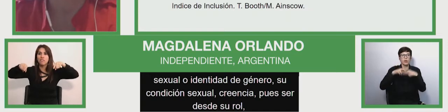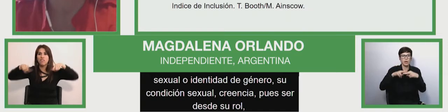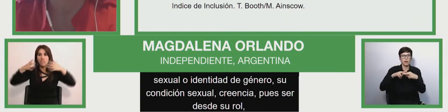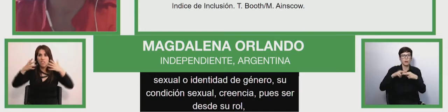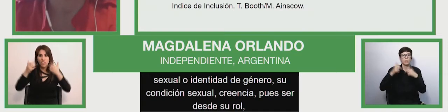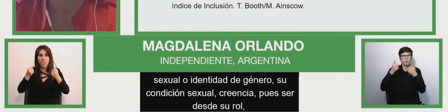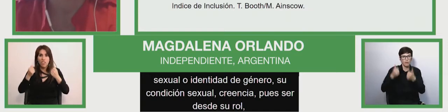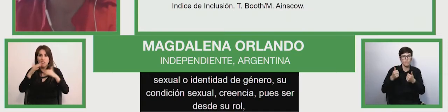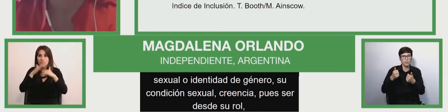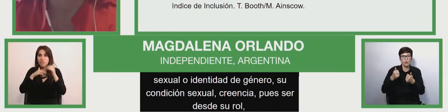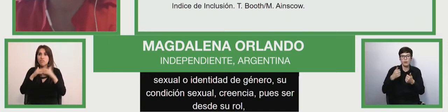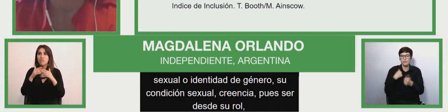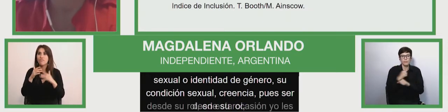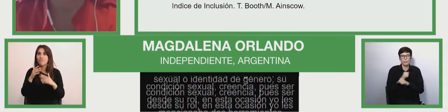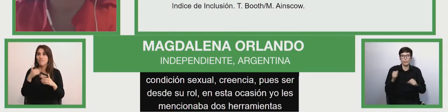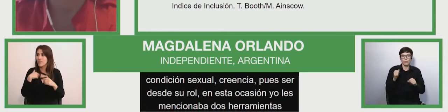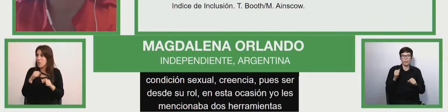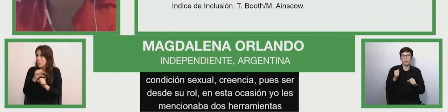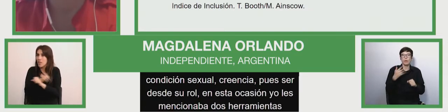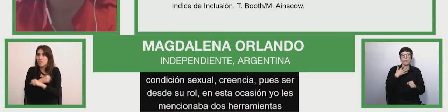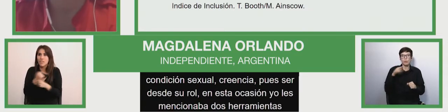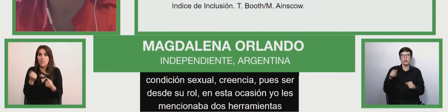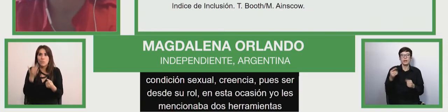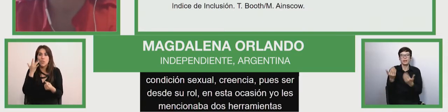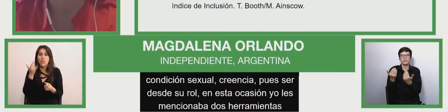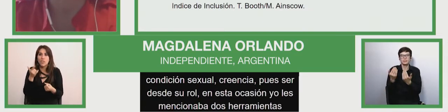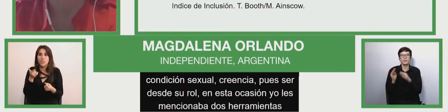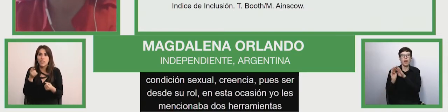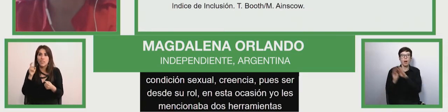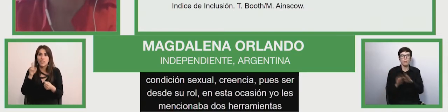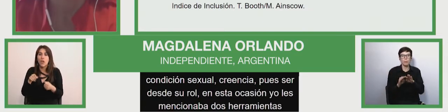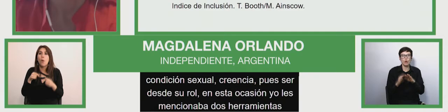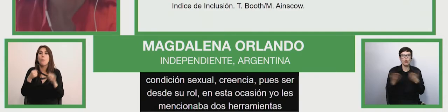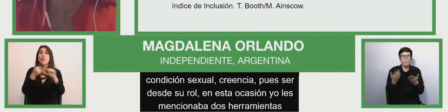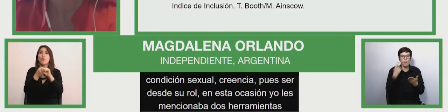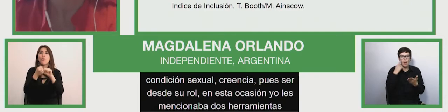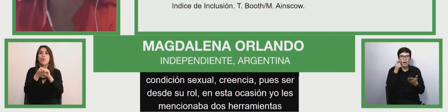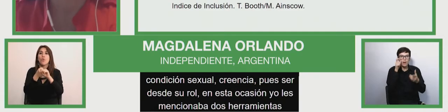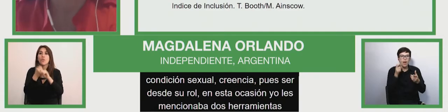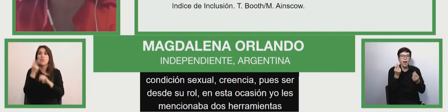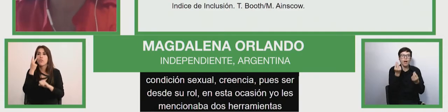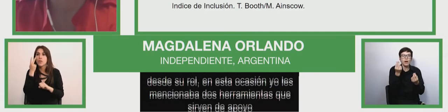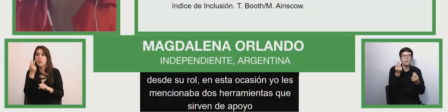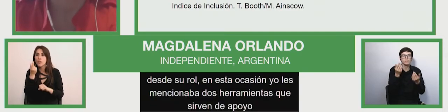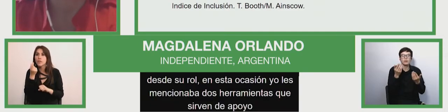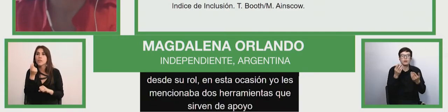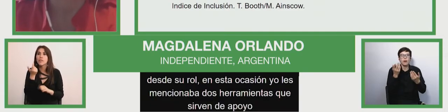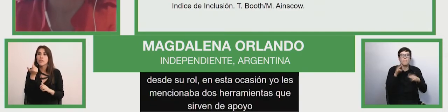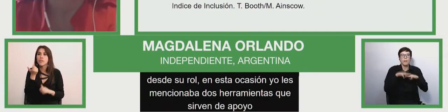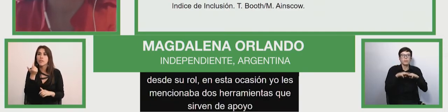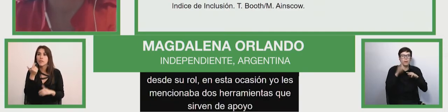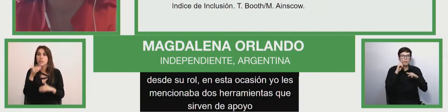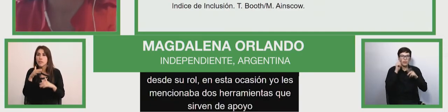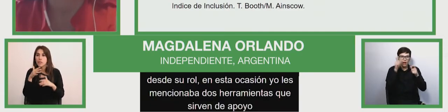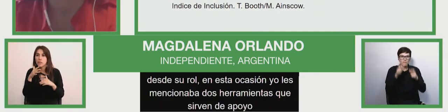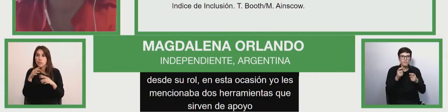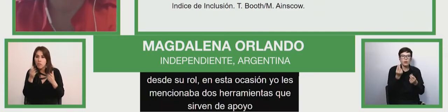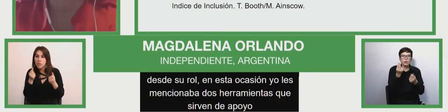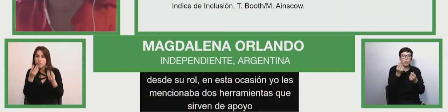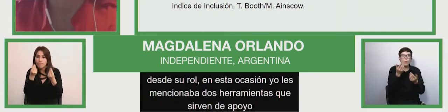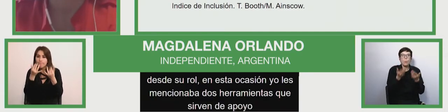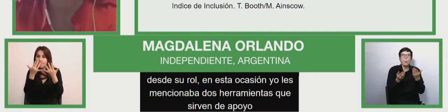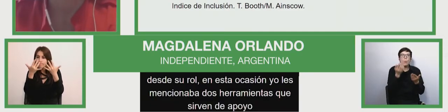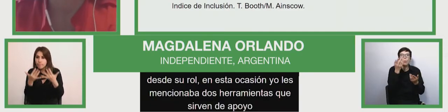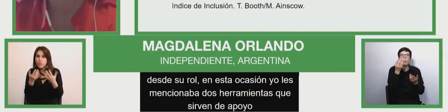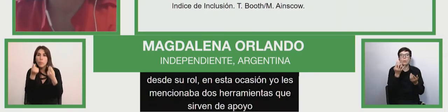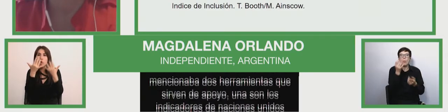en la filmina que sirven de apoyo para medir la capacidad de los sistemas. Unas son los indicadores de Naciones Unidas construidos junto a Origin de Gap,